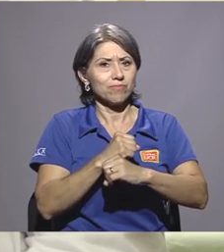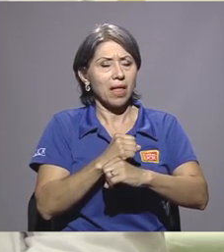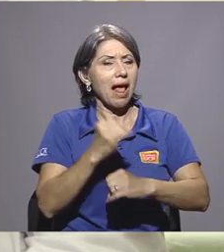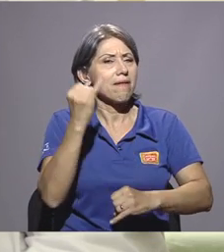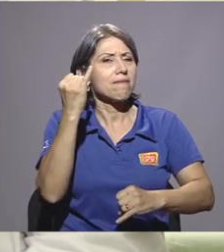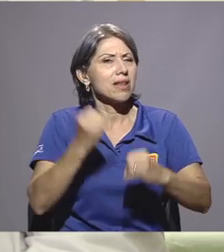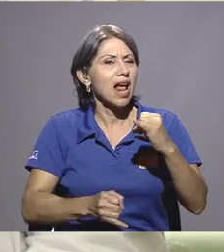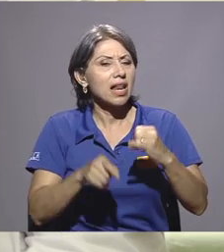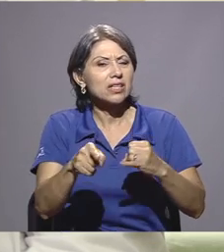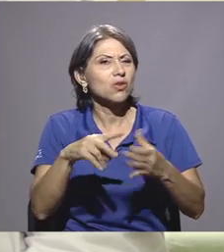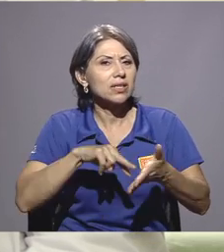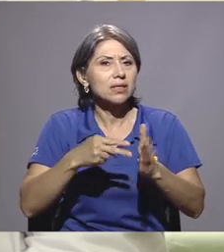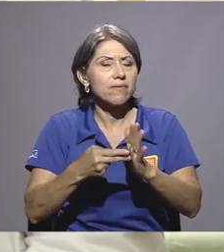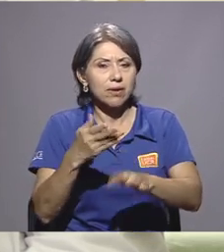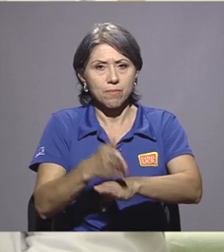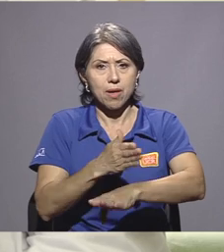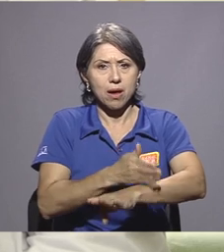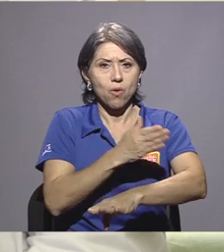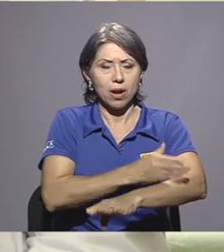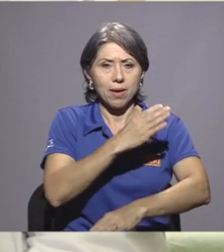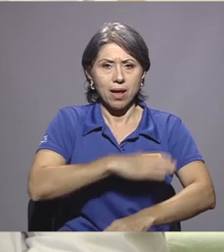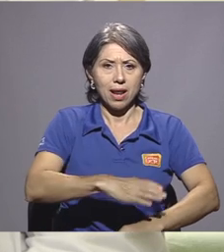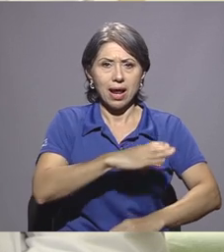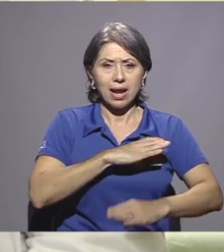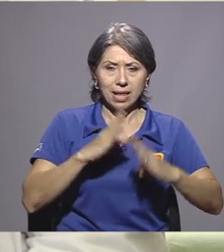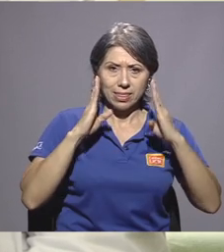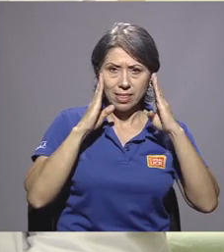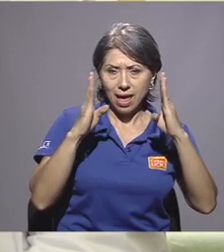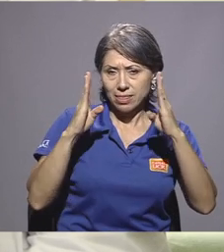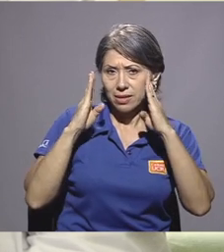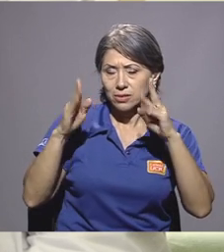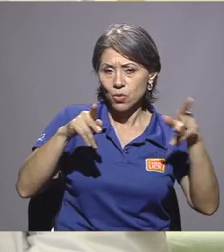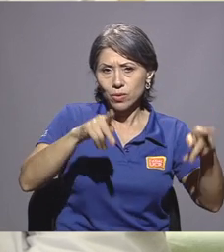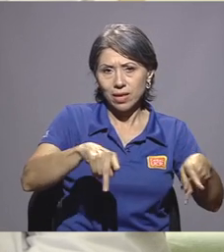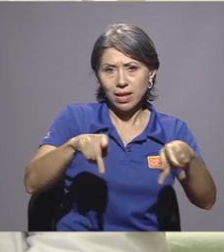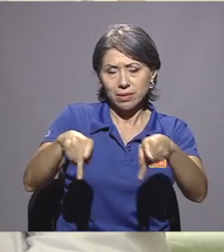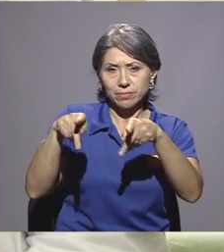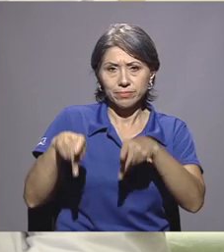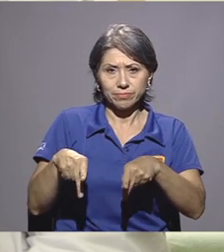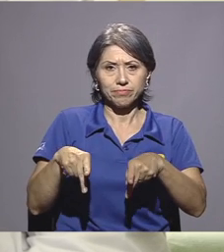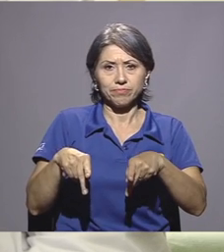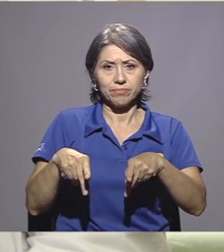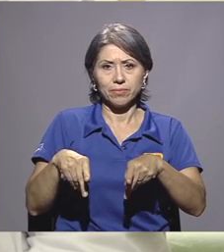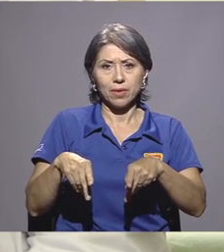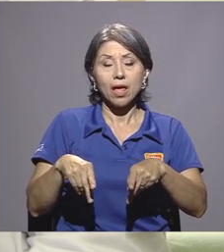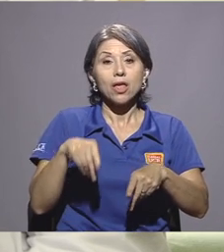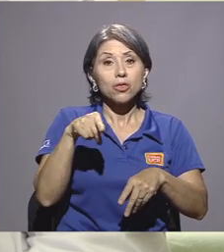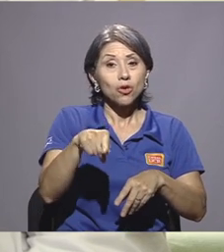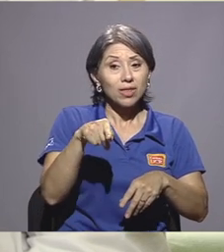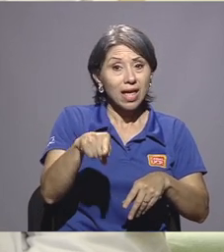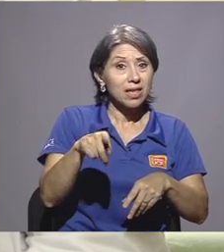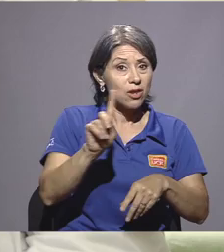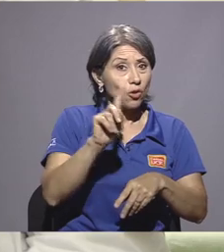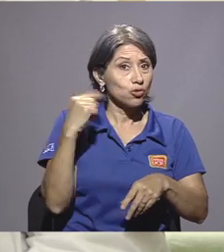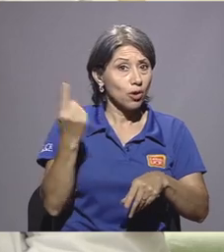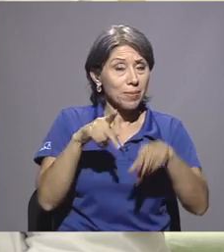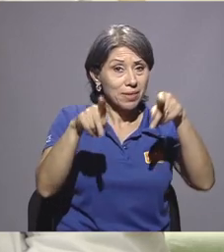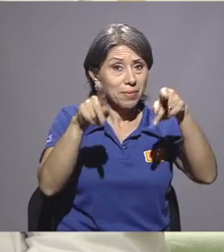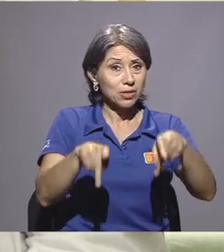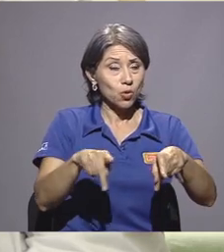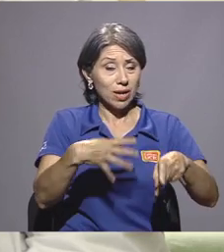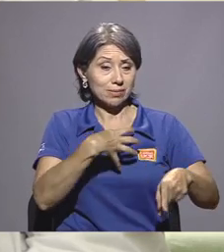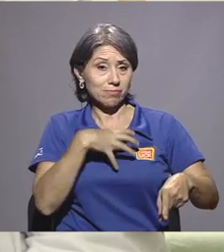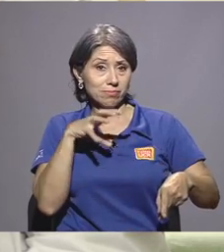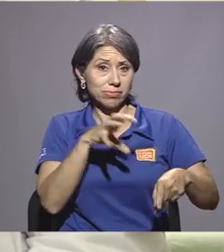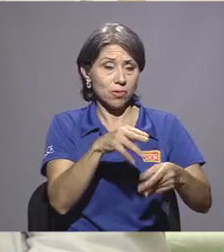traduciendo en mejoramiento de la calidad de atención de las personas, ¿verdad? Donde habían personas no solamente del